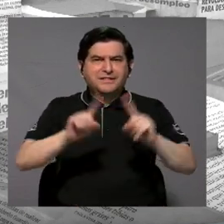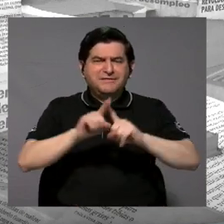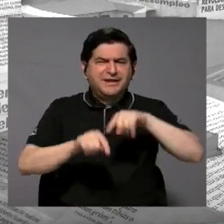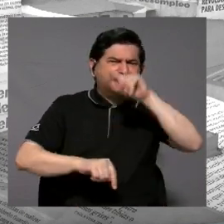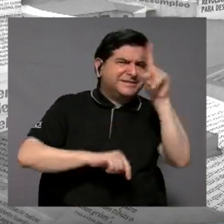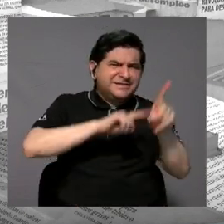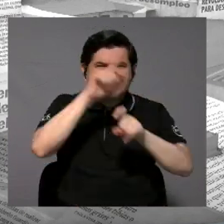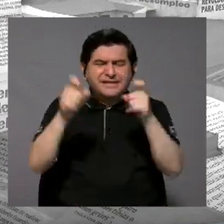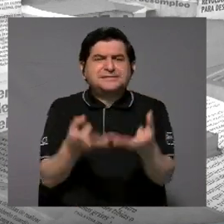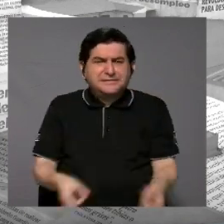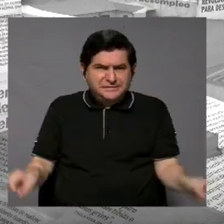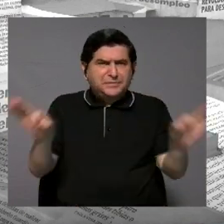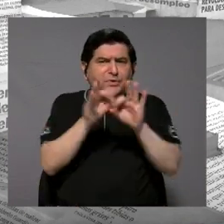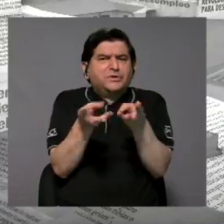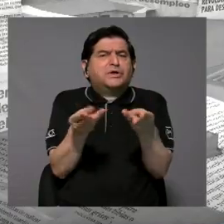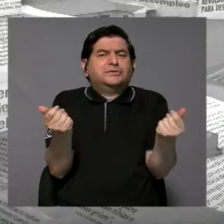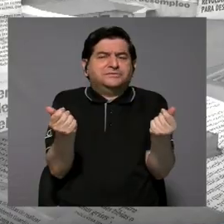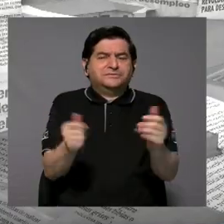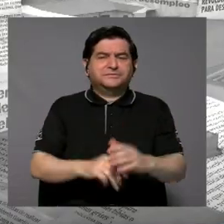cuestionamientos importantes.